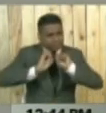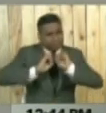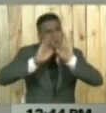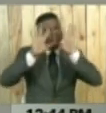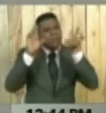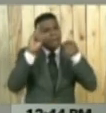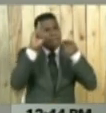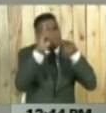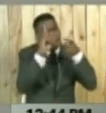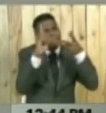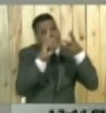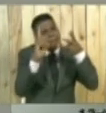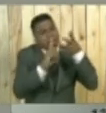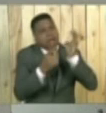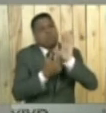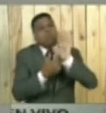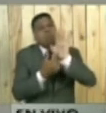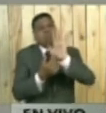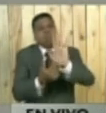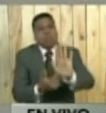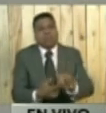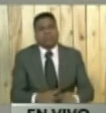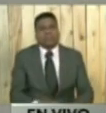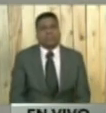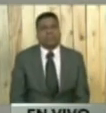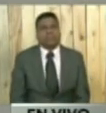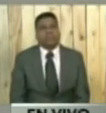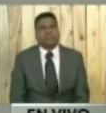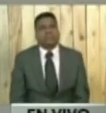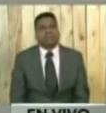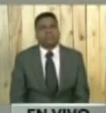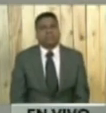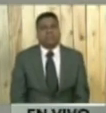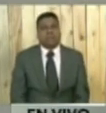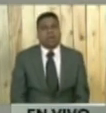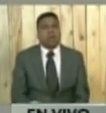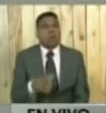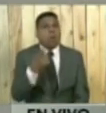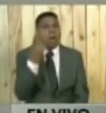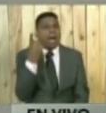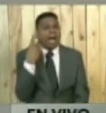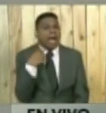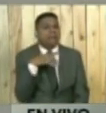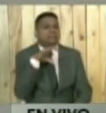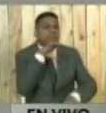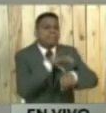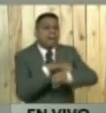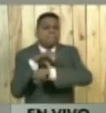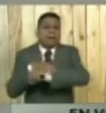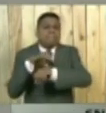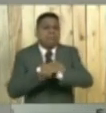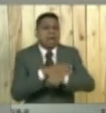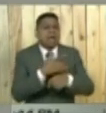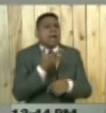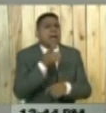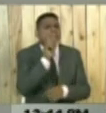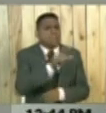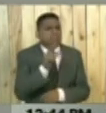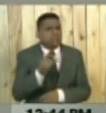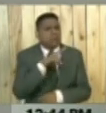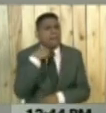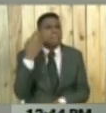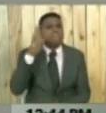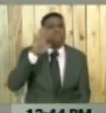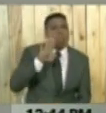con muestras de evidencia, con los antecedentes penales que proceden a las personas fallecidas y